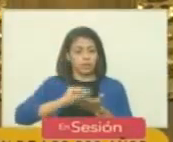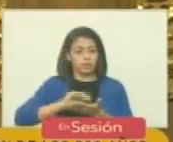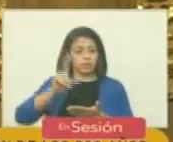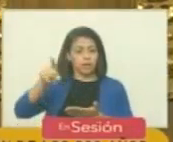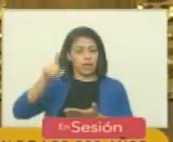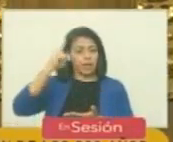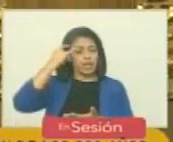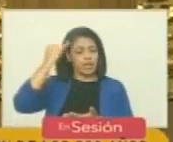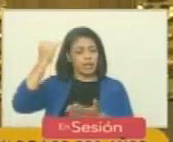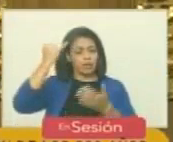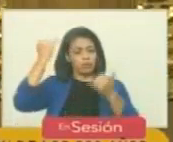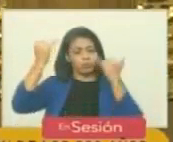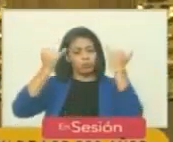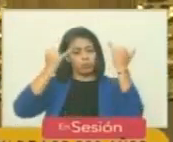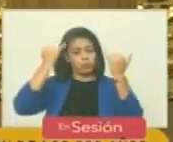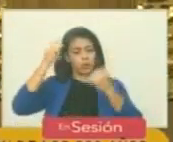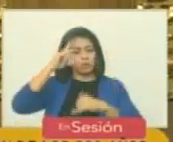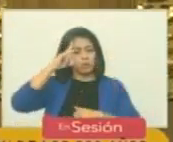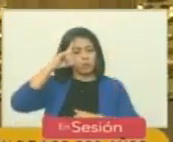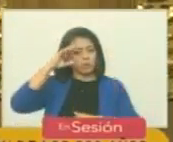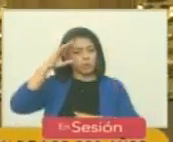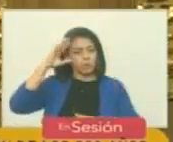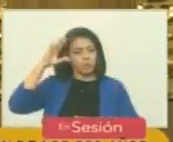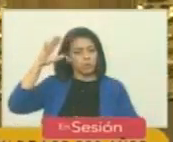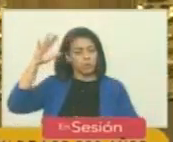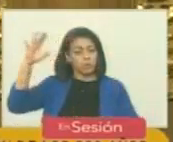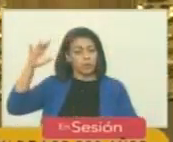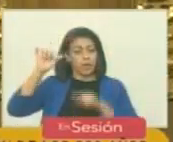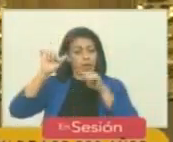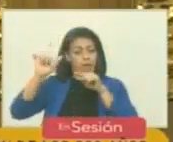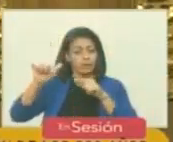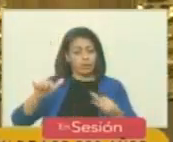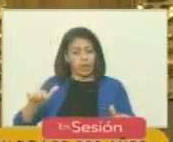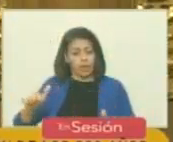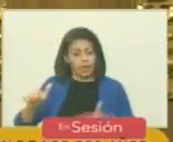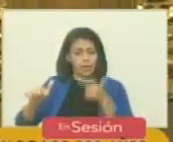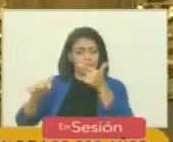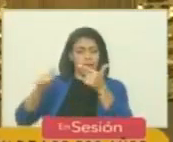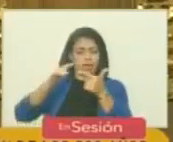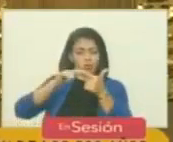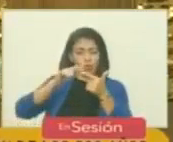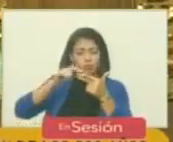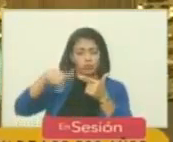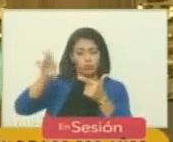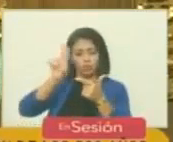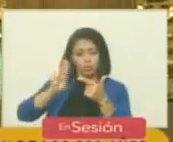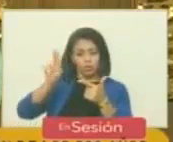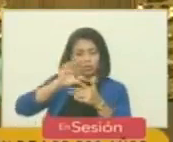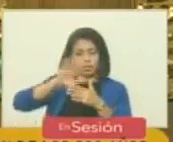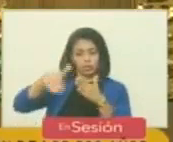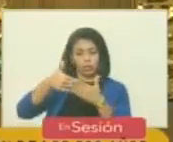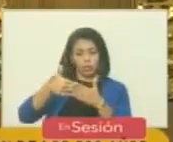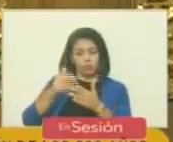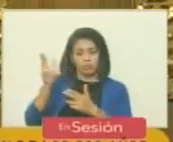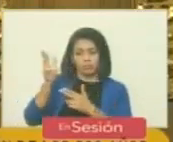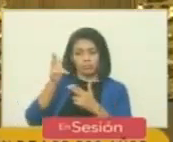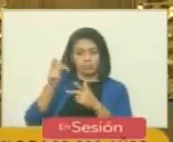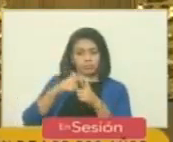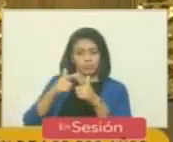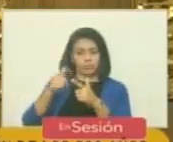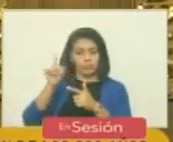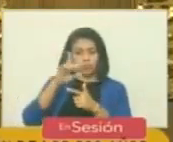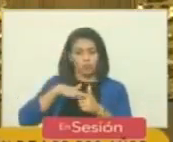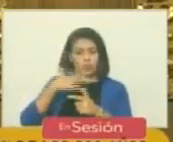una ilusión un delirio de grandeza y es que los enemigos de nuestro destino usan todas las armas para que no para